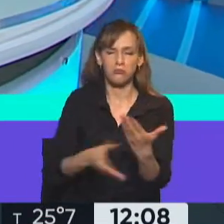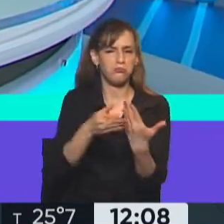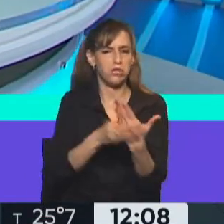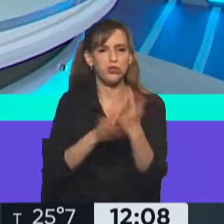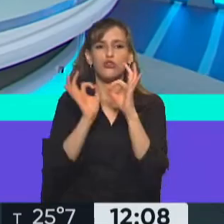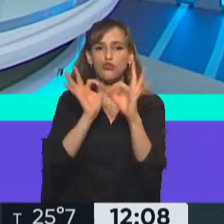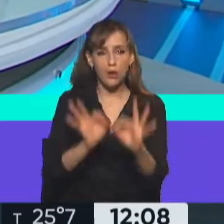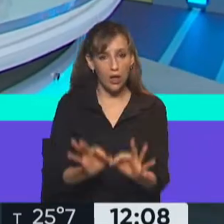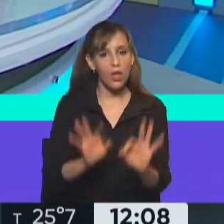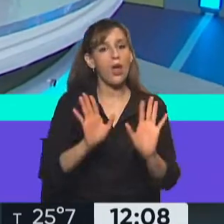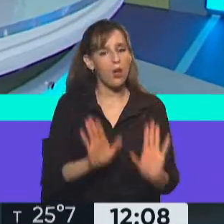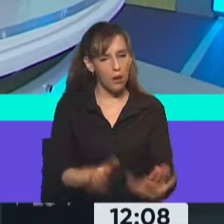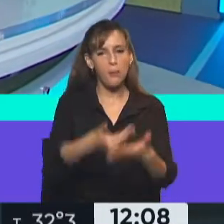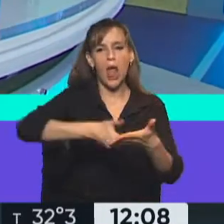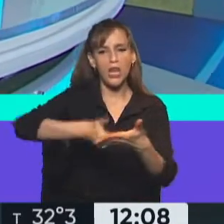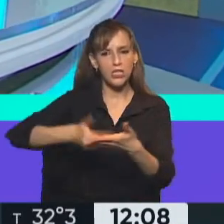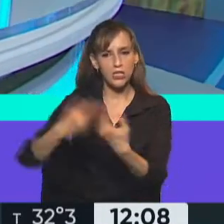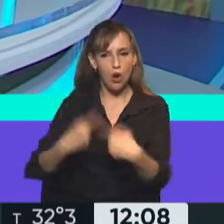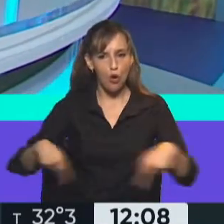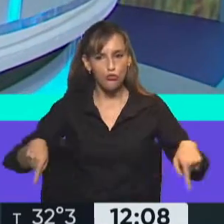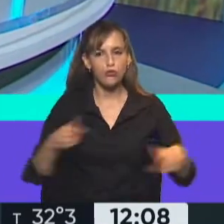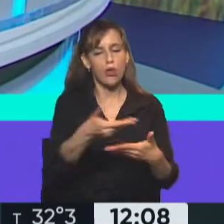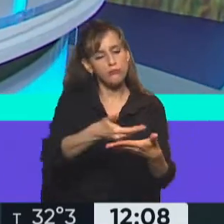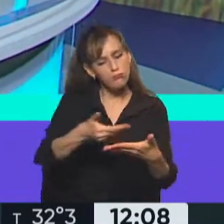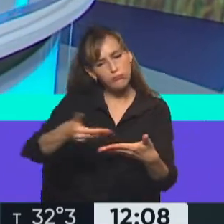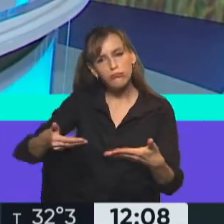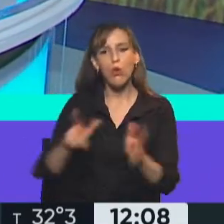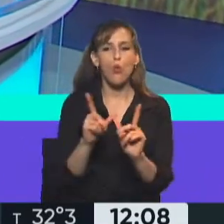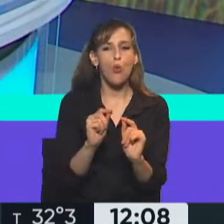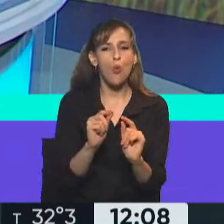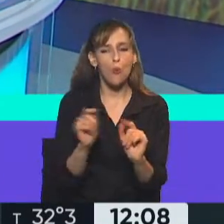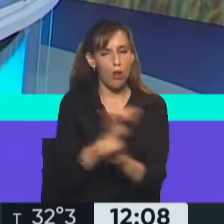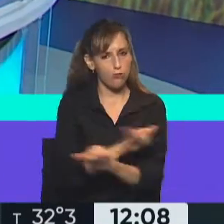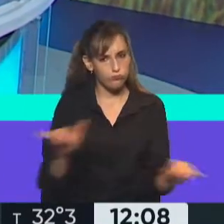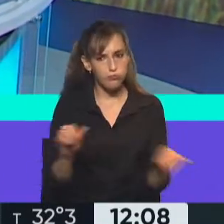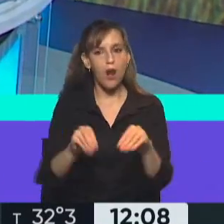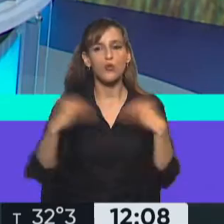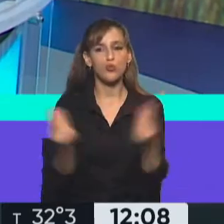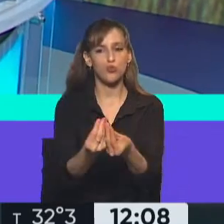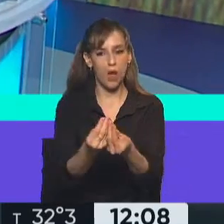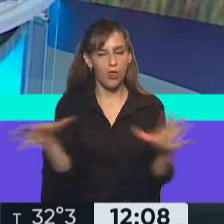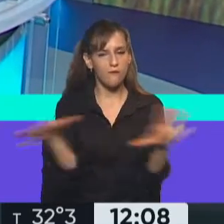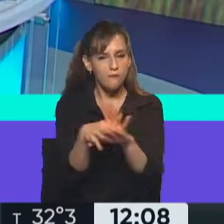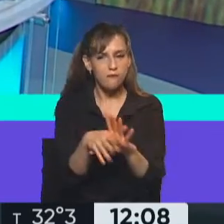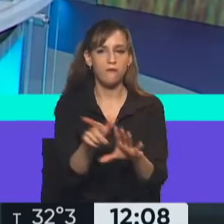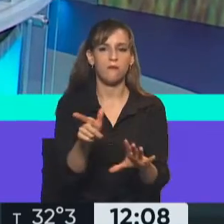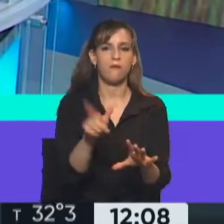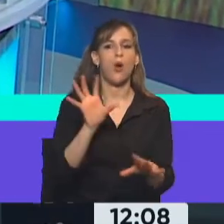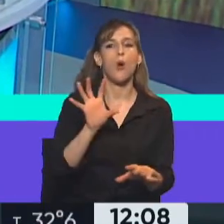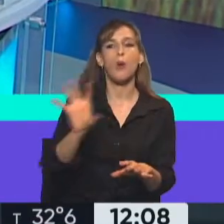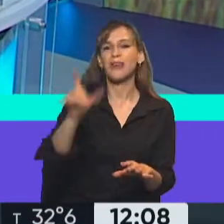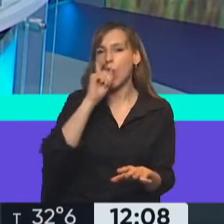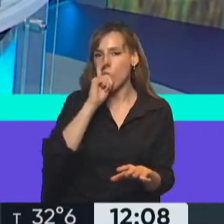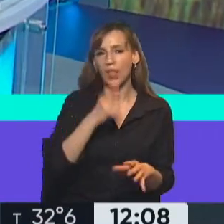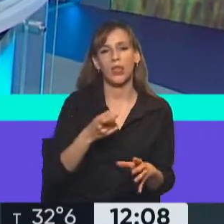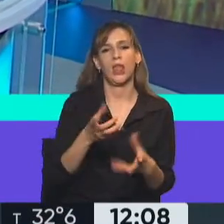informe, va a ir con planillas, va a señalar y va a dar números respecto a cuánto es la ayuda que dio a la provincia de Corrientes,